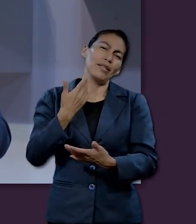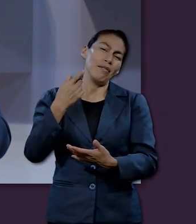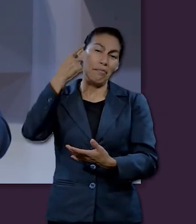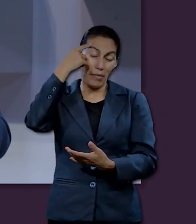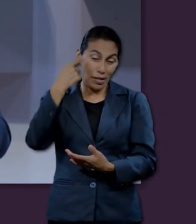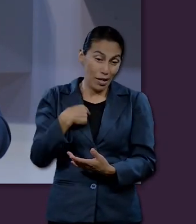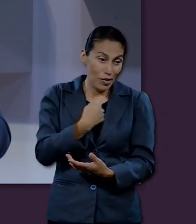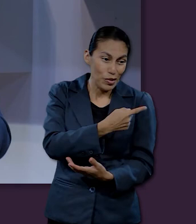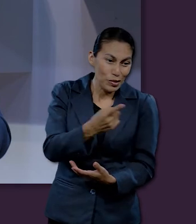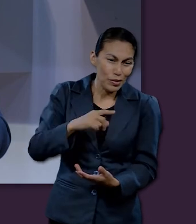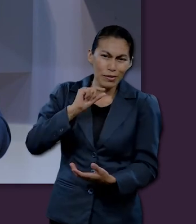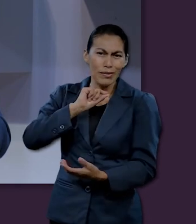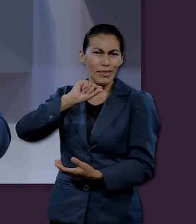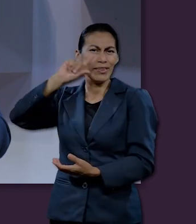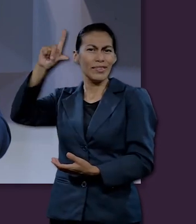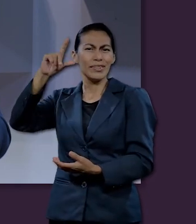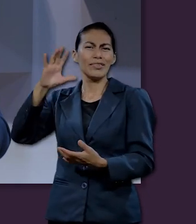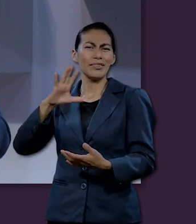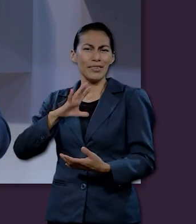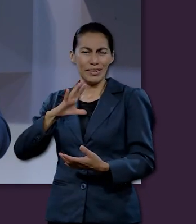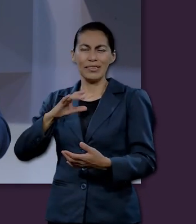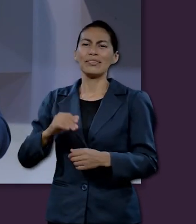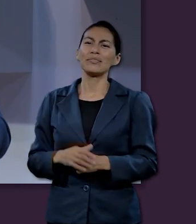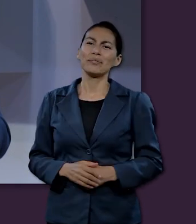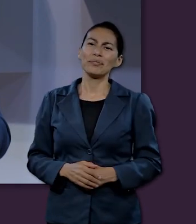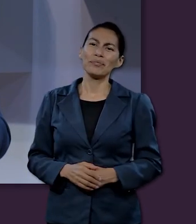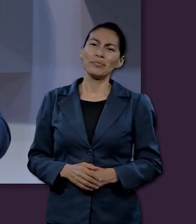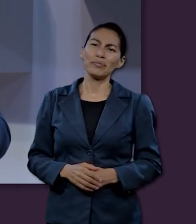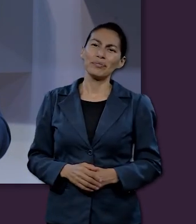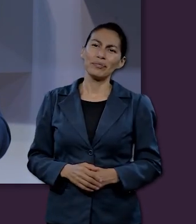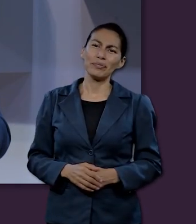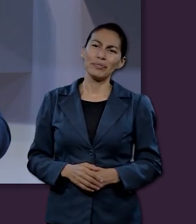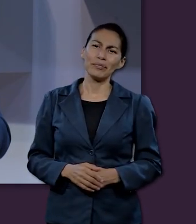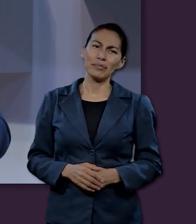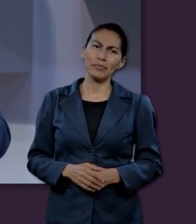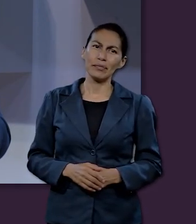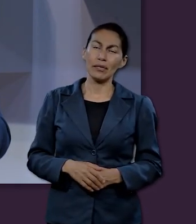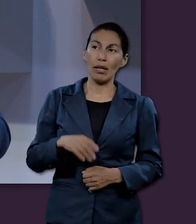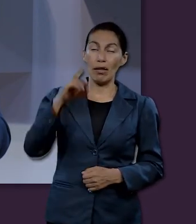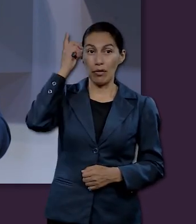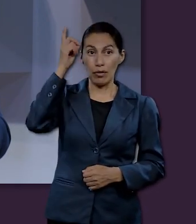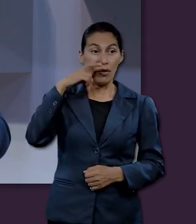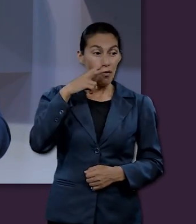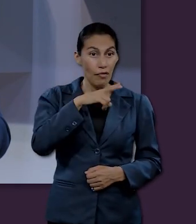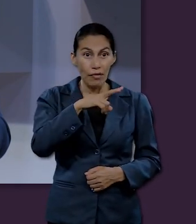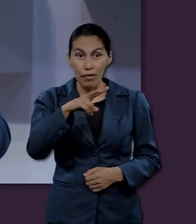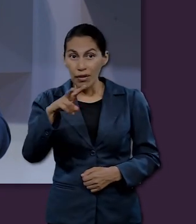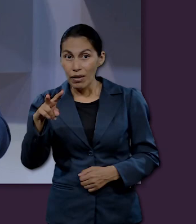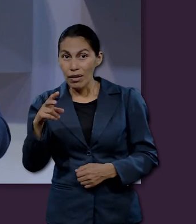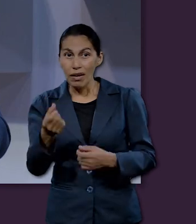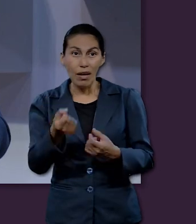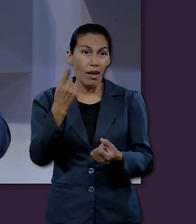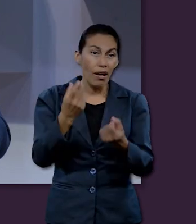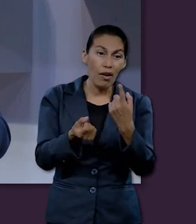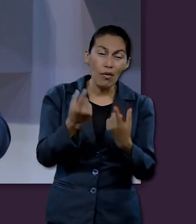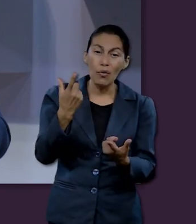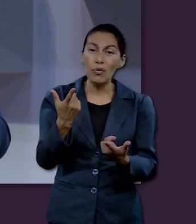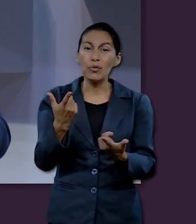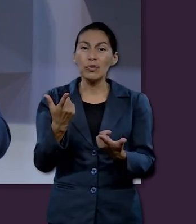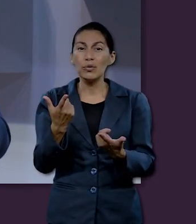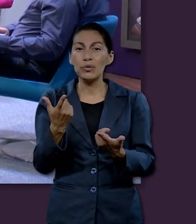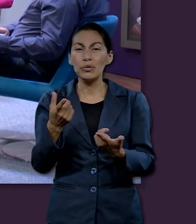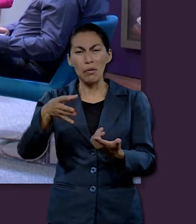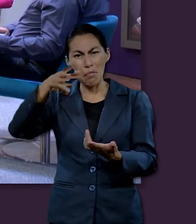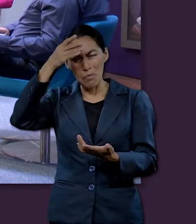señala para su éxito. Él ve que algunos tienen facultades y aptitudes que, bien dirigidas, pueden ser